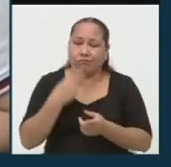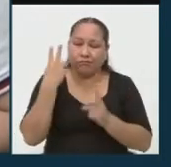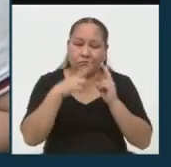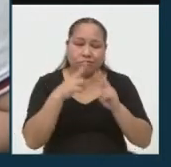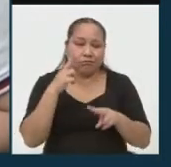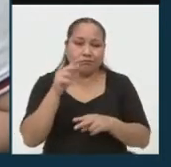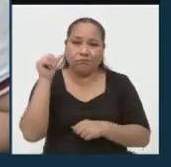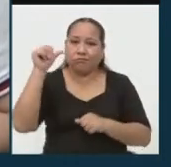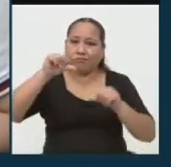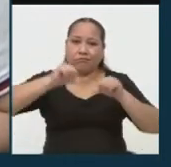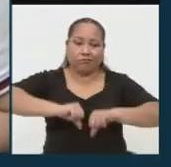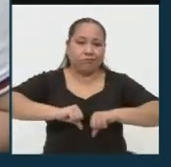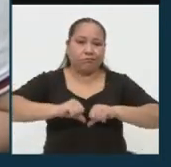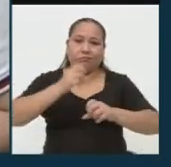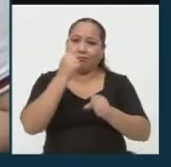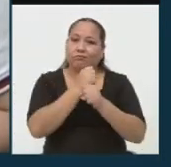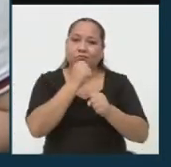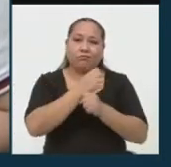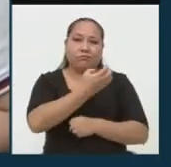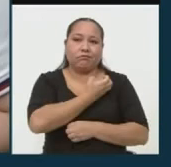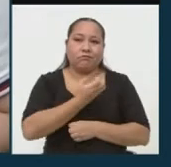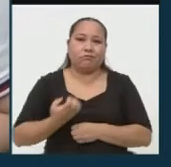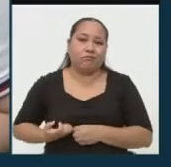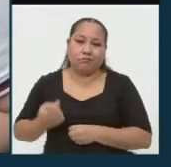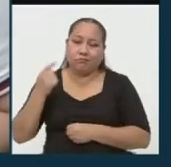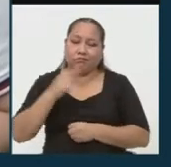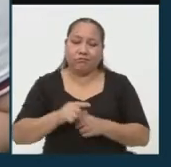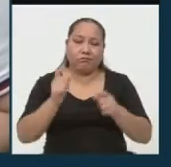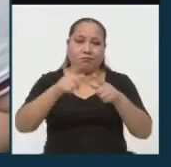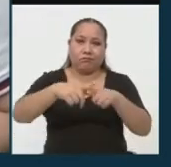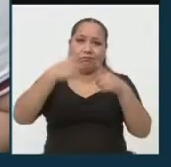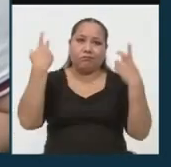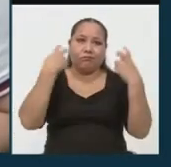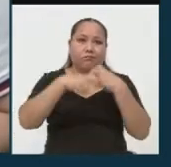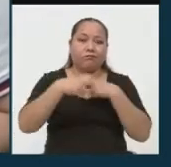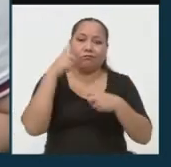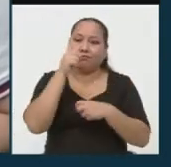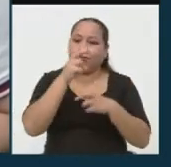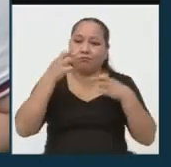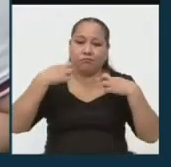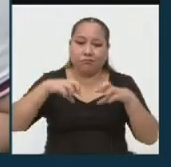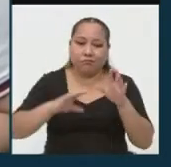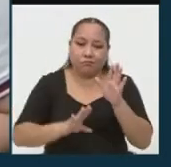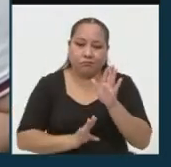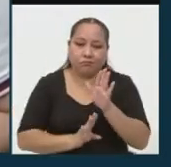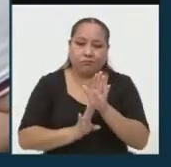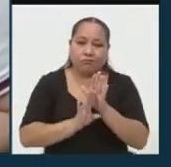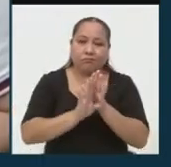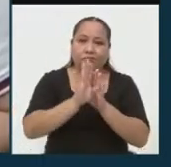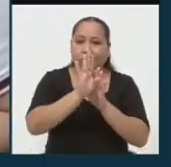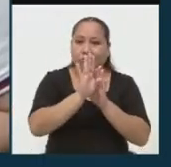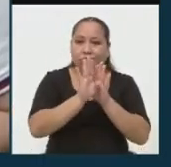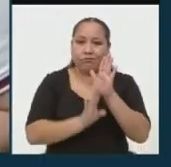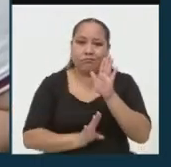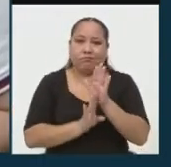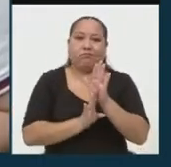ineficiencia del Estado y eso es un gran problema que no nos permite avanzar hoy por hoy.